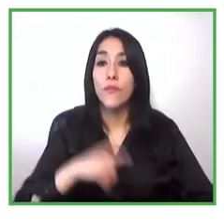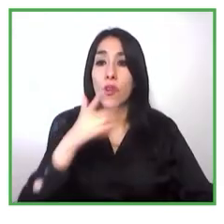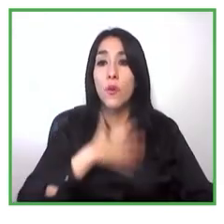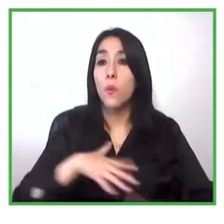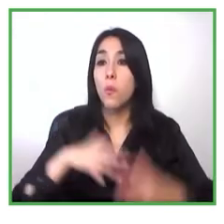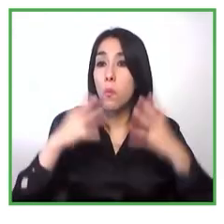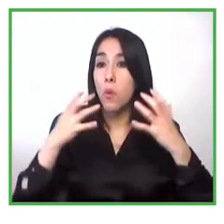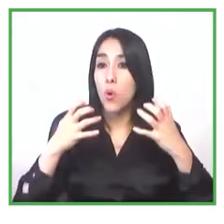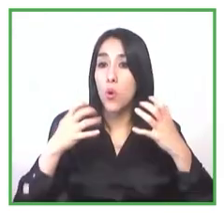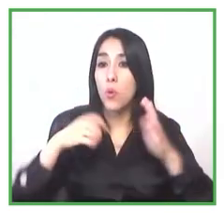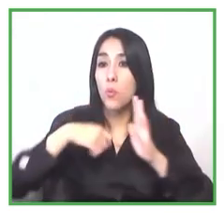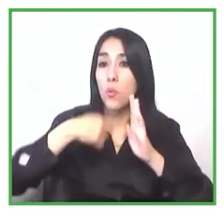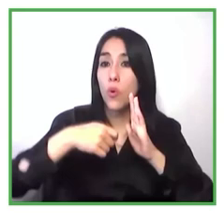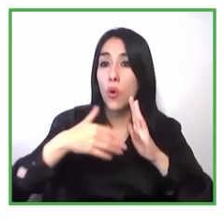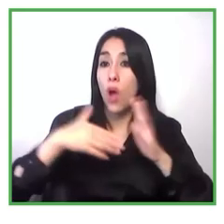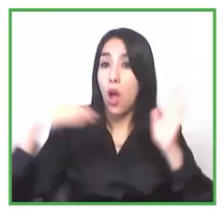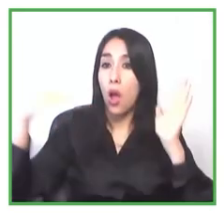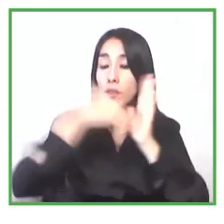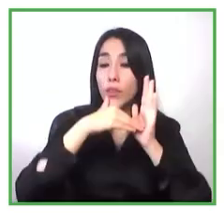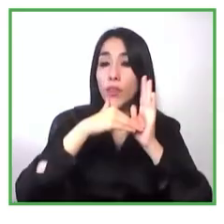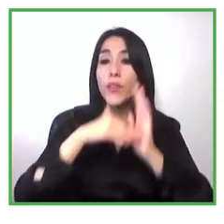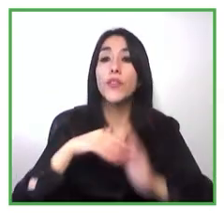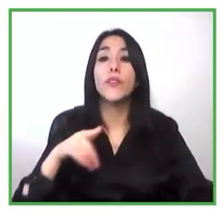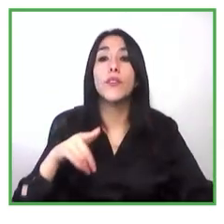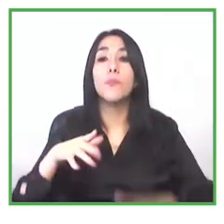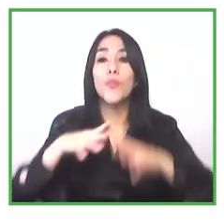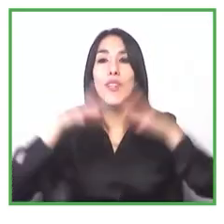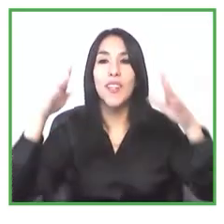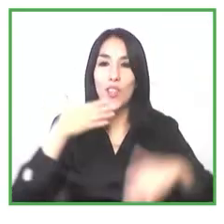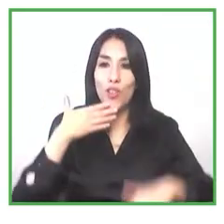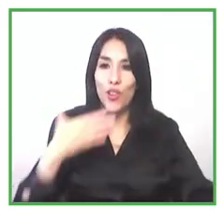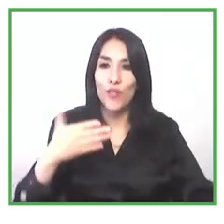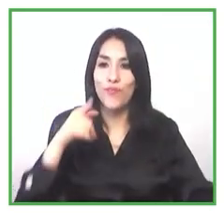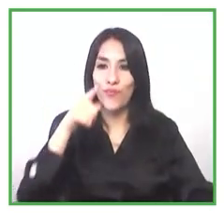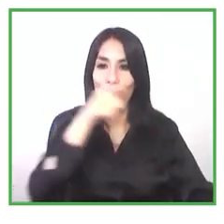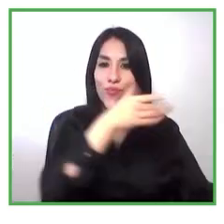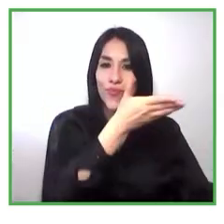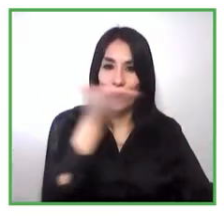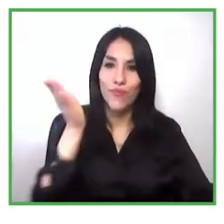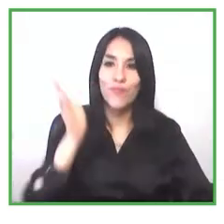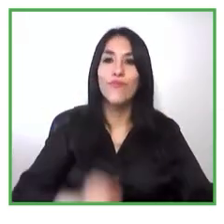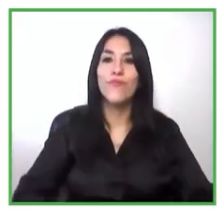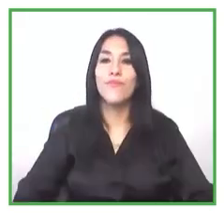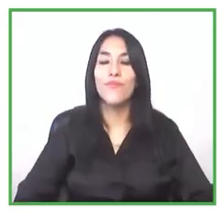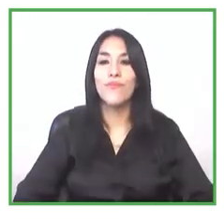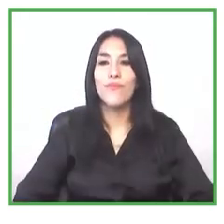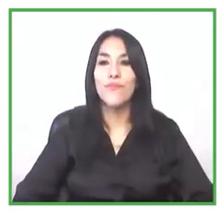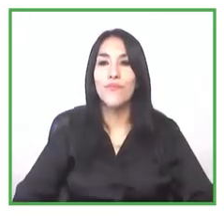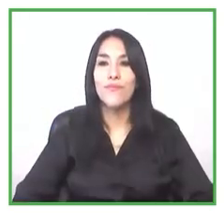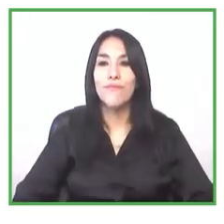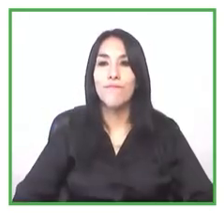ver el